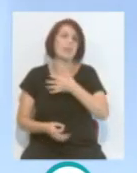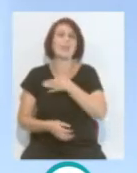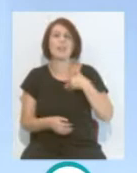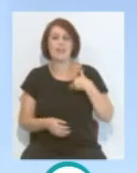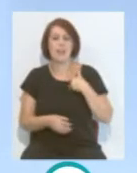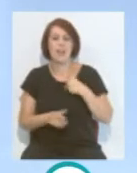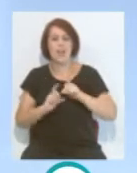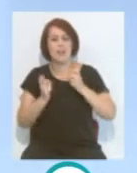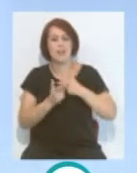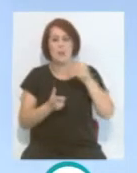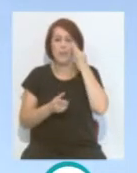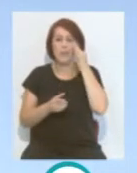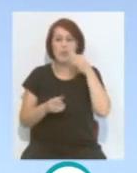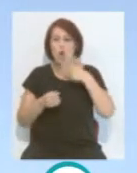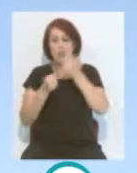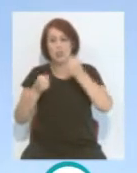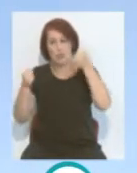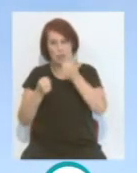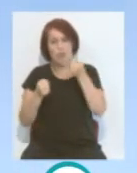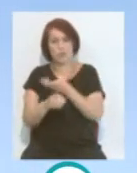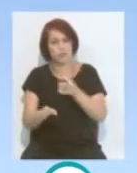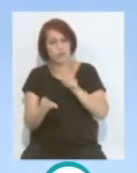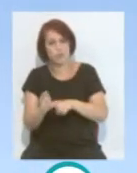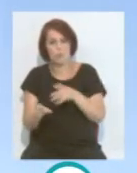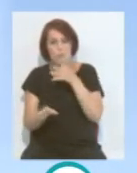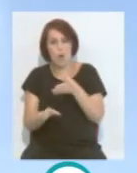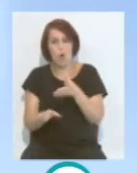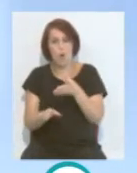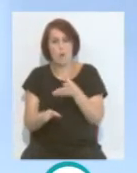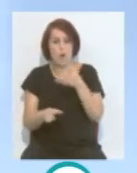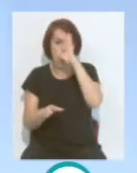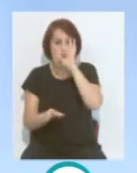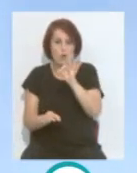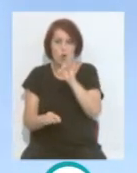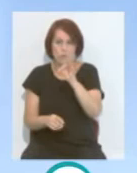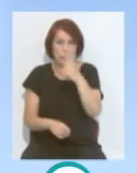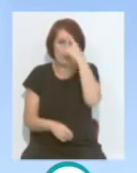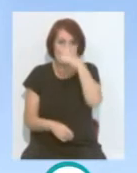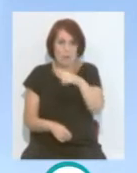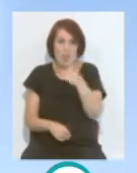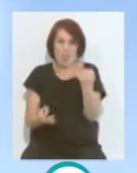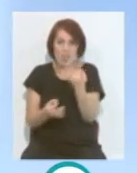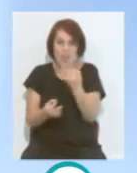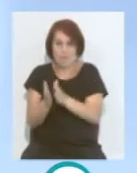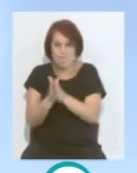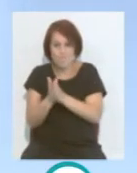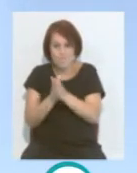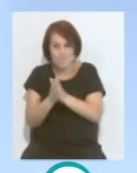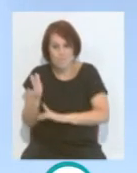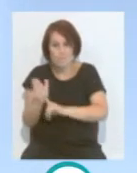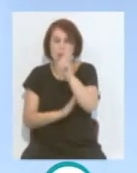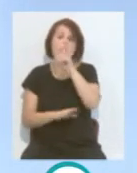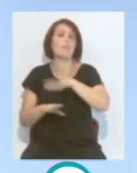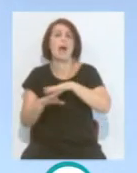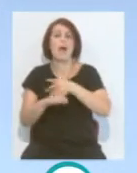apartar al equipo femenino del trofeo. Porque me parece sensato el que sean conscientes que quizás tienen que potenciarlo todavía más para que llegue a